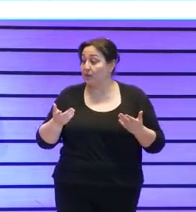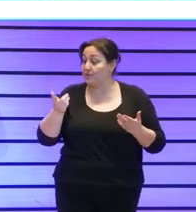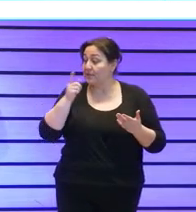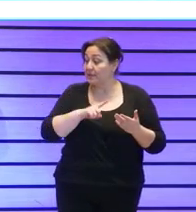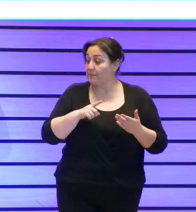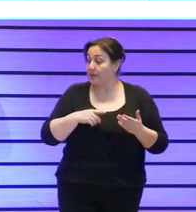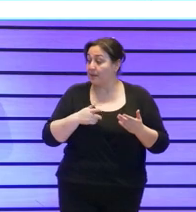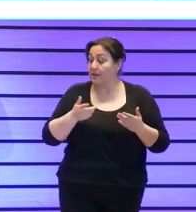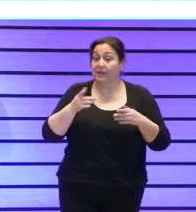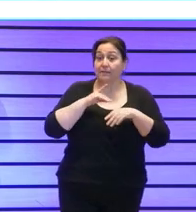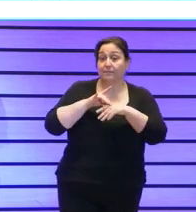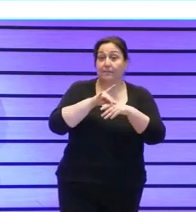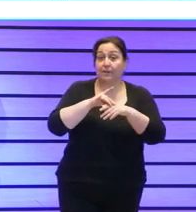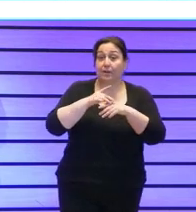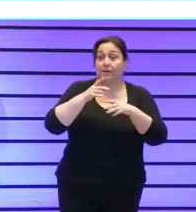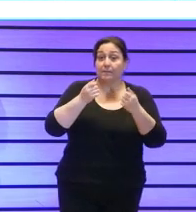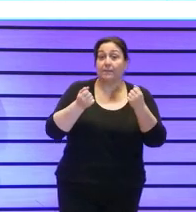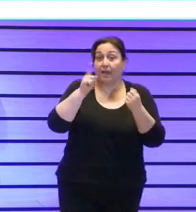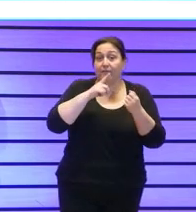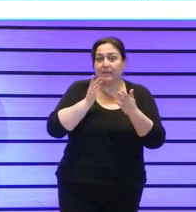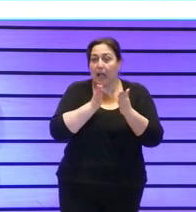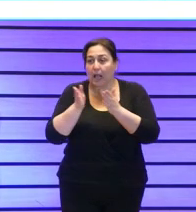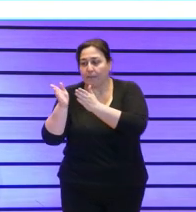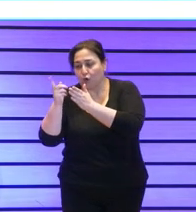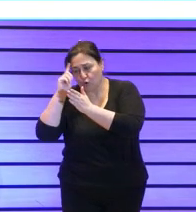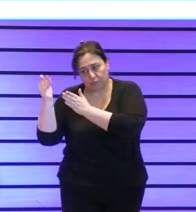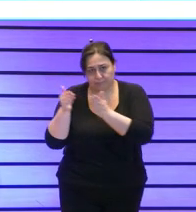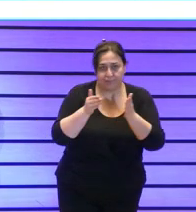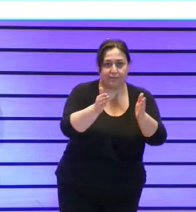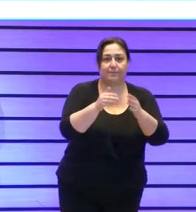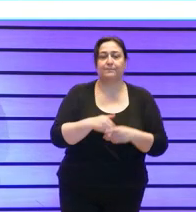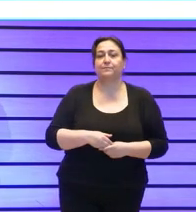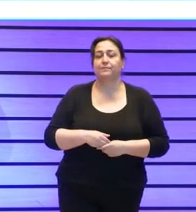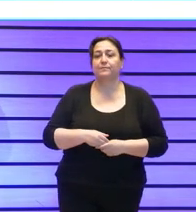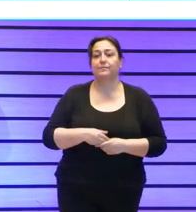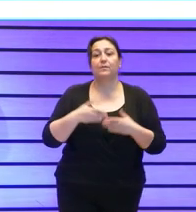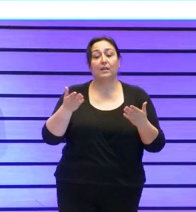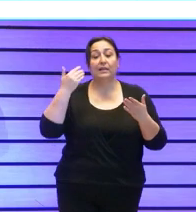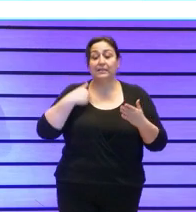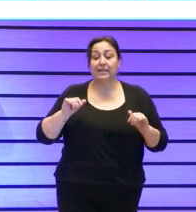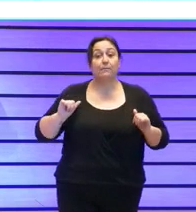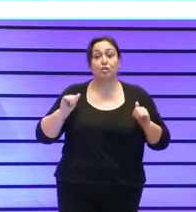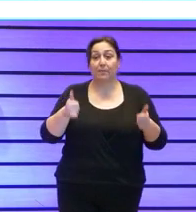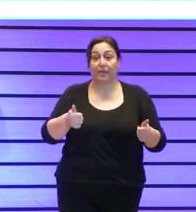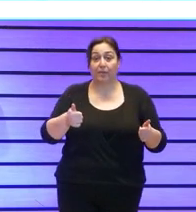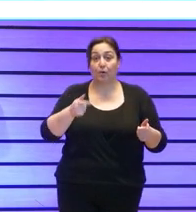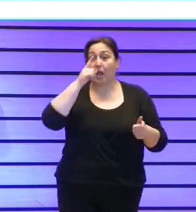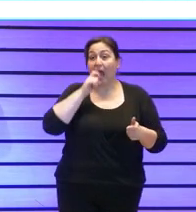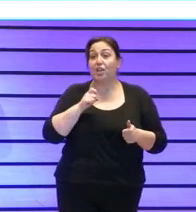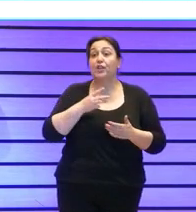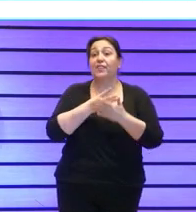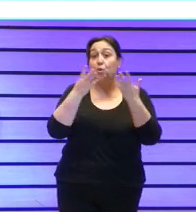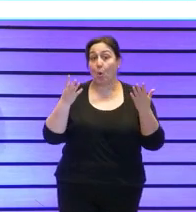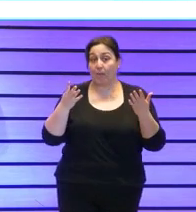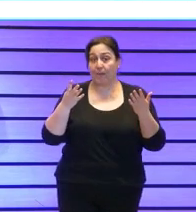si nos desviamos de rumbo que nos vuelvan a situar pero bueno cuando ya arrancamos que era el año 19